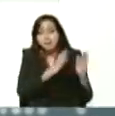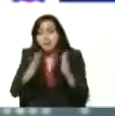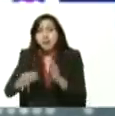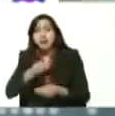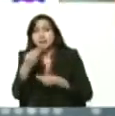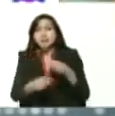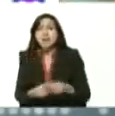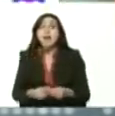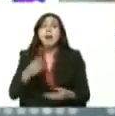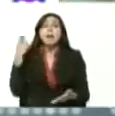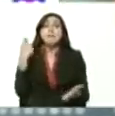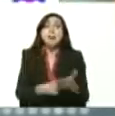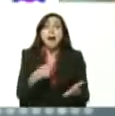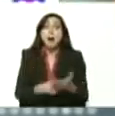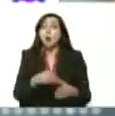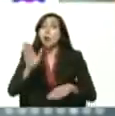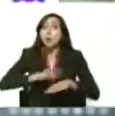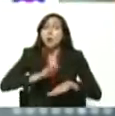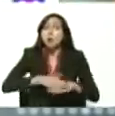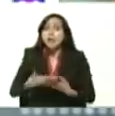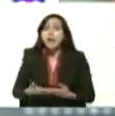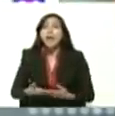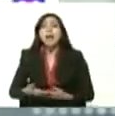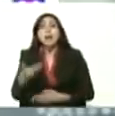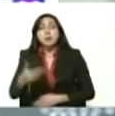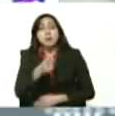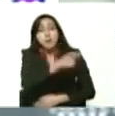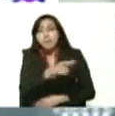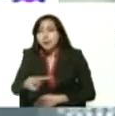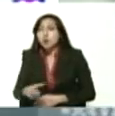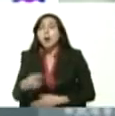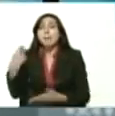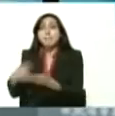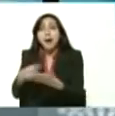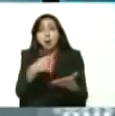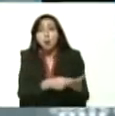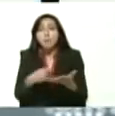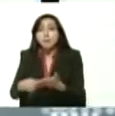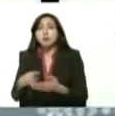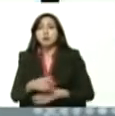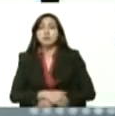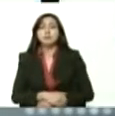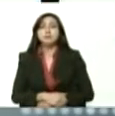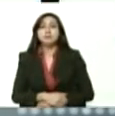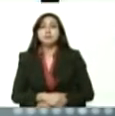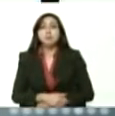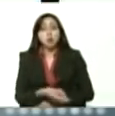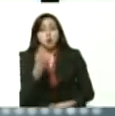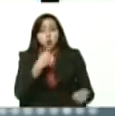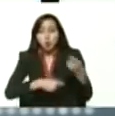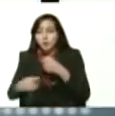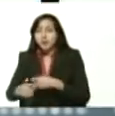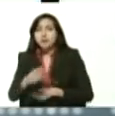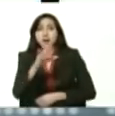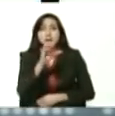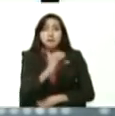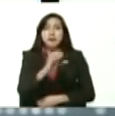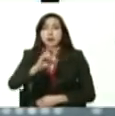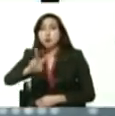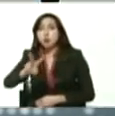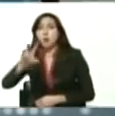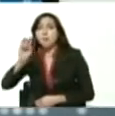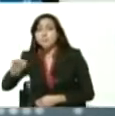comandante, porque primero venimos del P2P, que es el pago de persona a persona, el pago de persona a comercio, y el C2P es el cobro